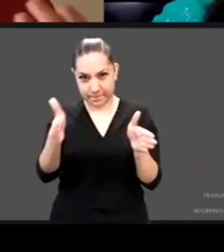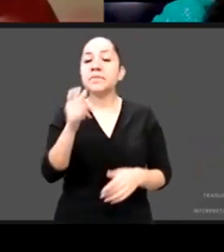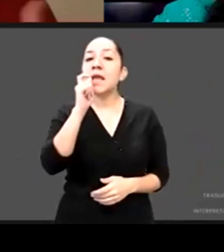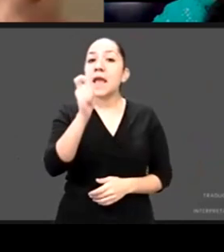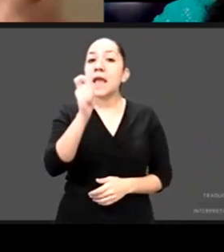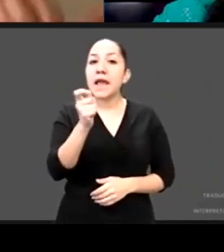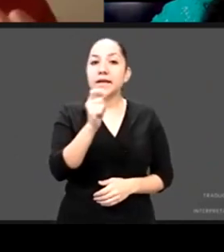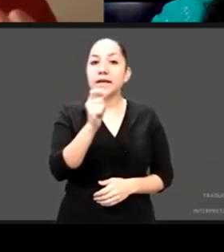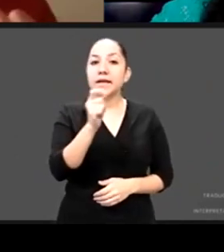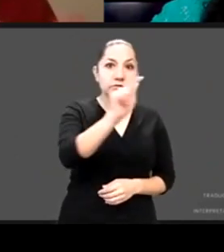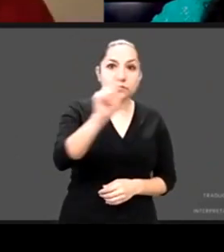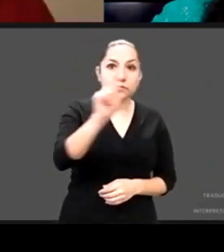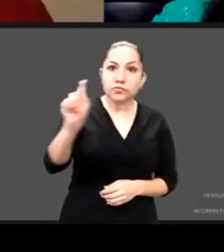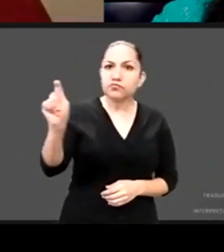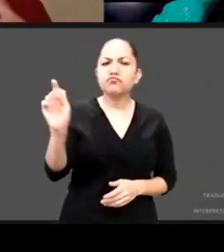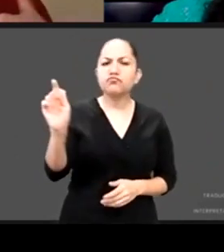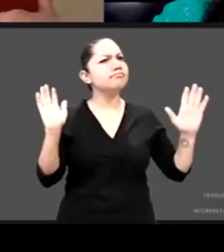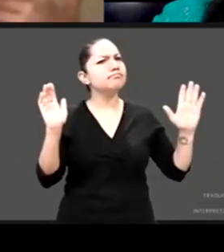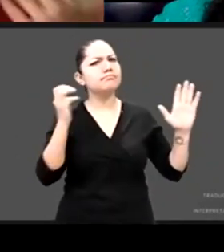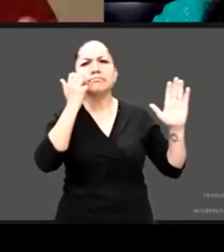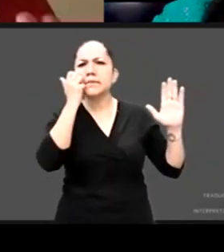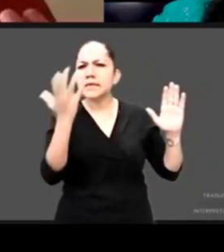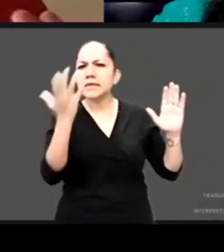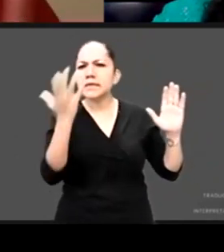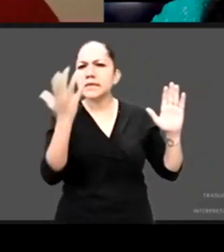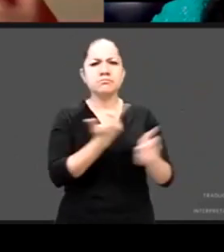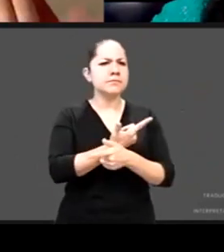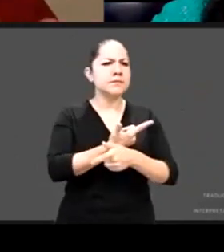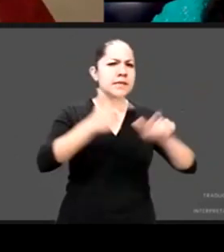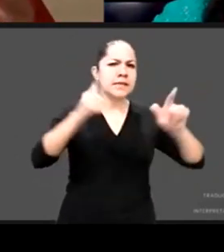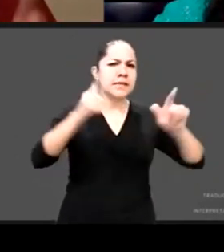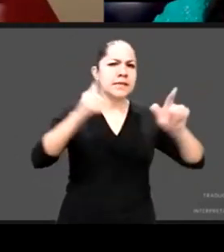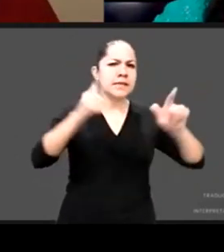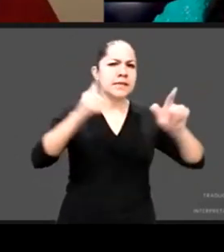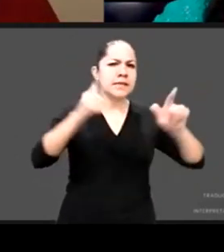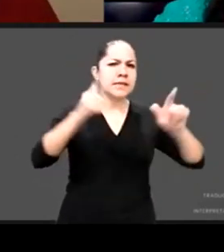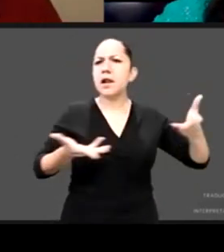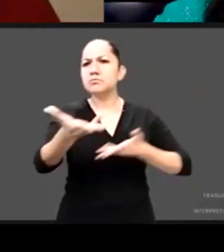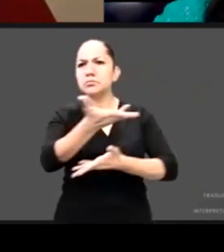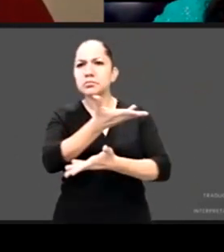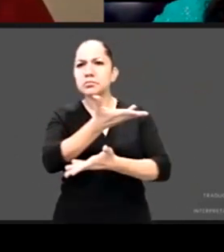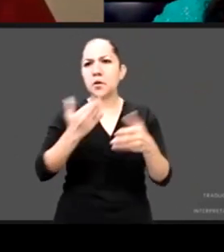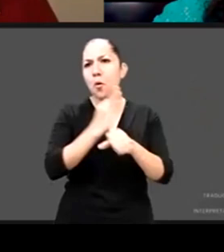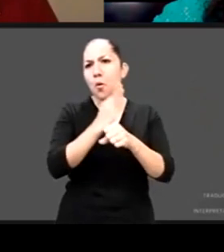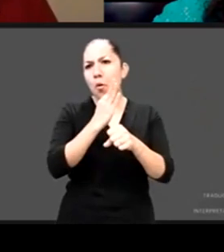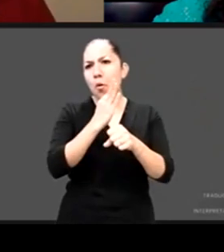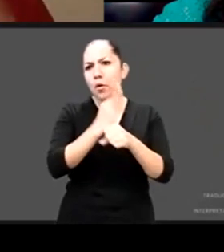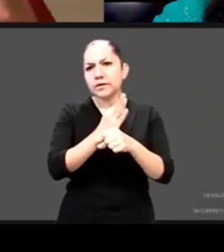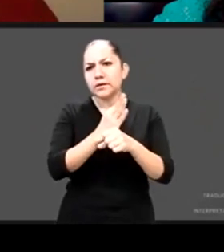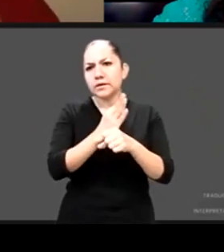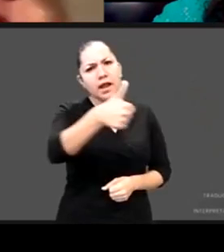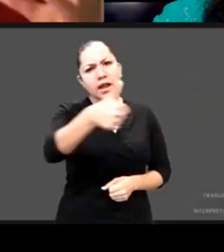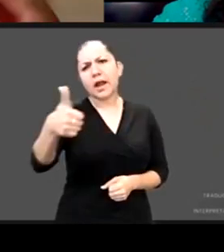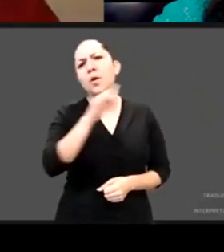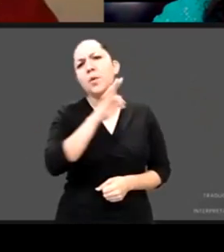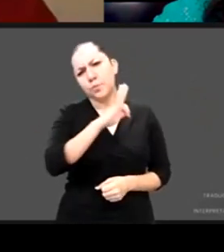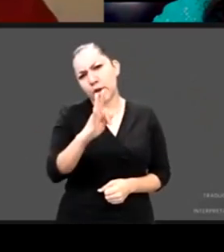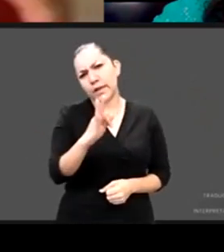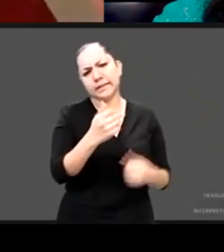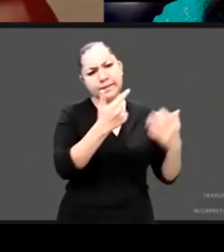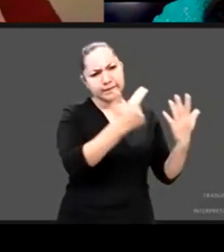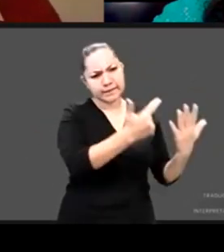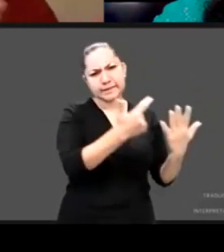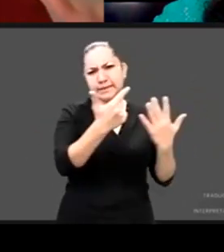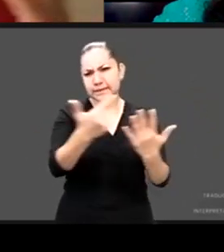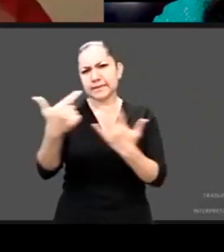nos sintamos más libres que sea un diálogo en donde incluso tenemos siete minutos cada uno pero si vemos la necesidad